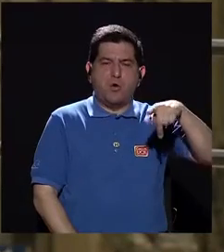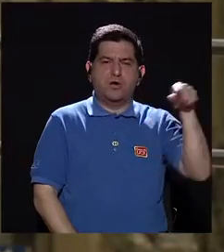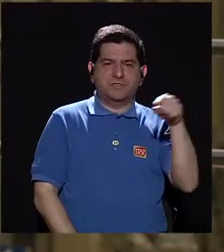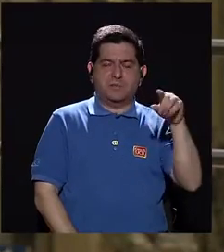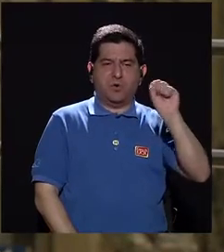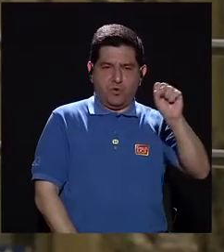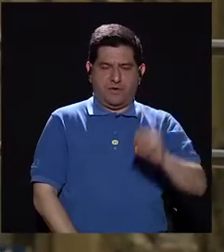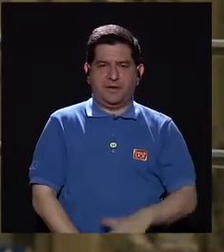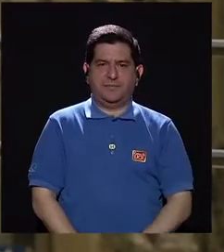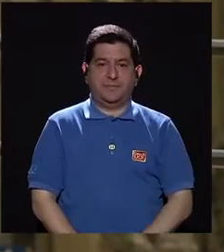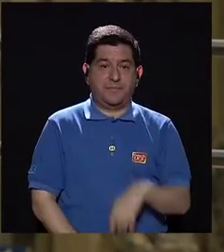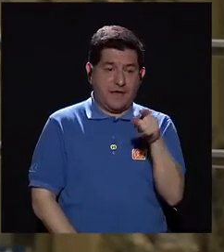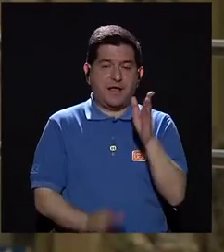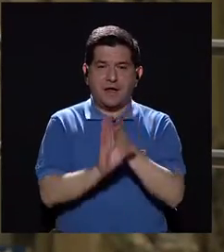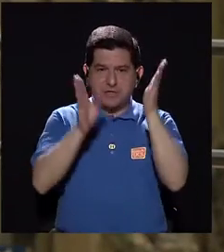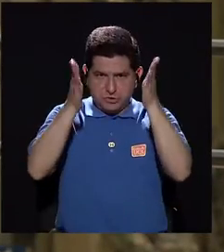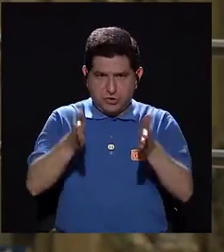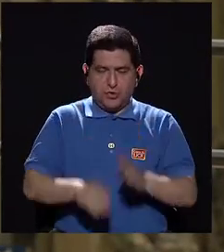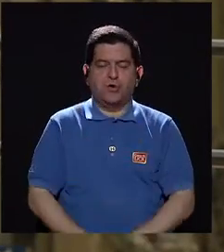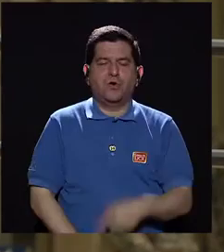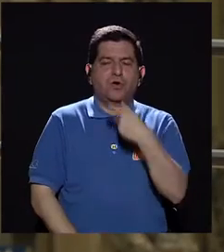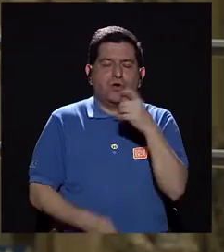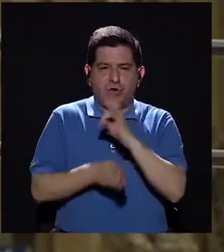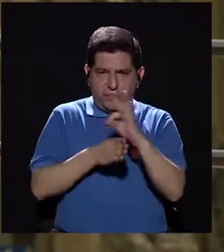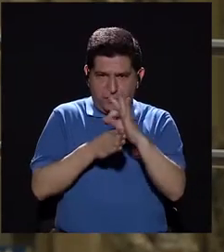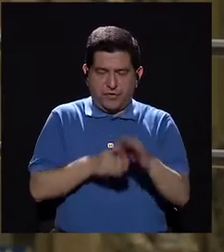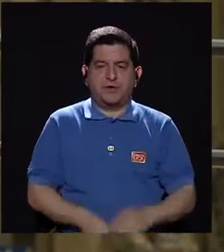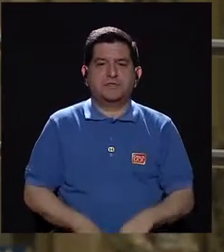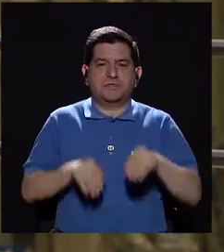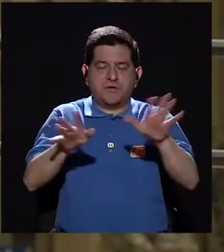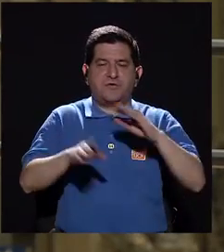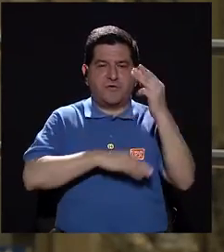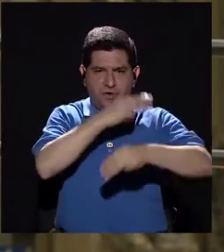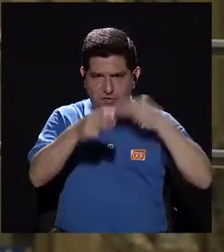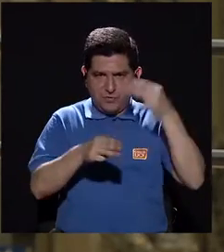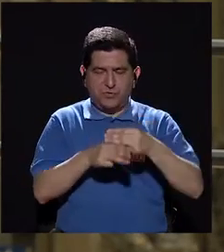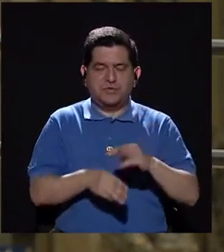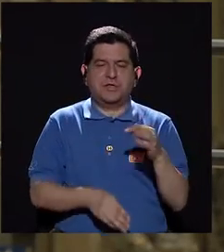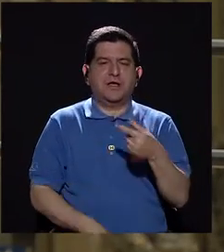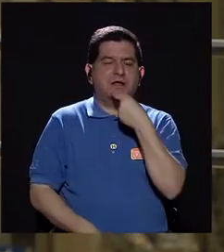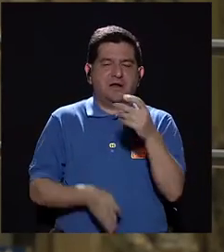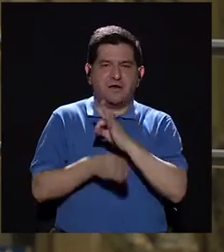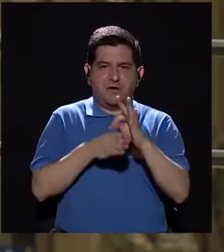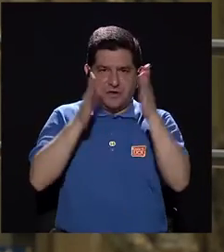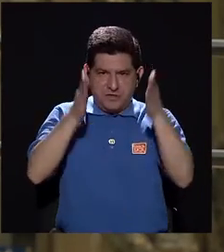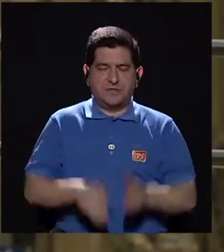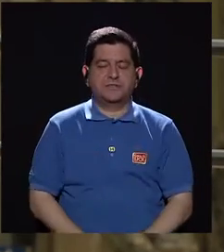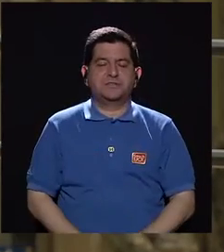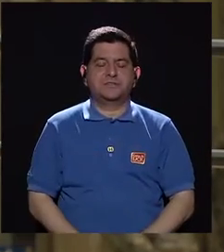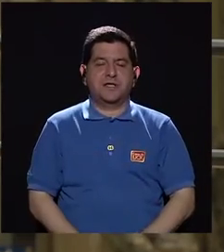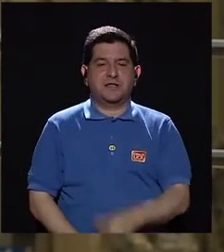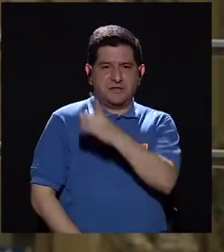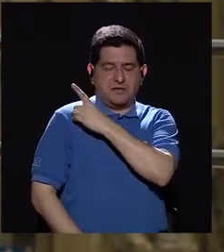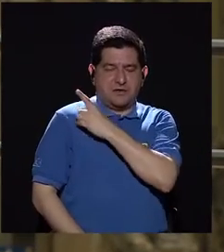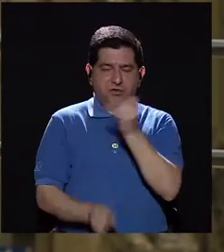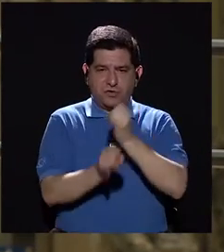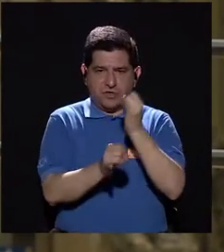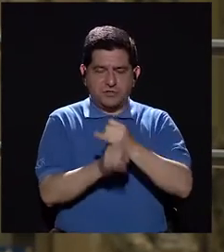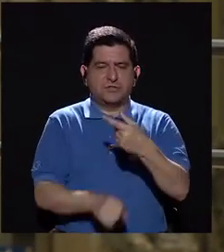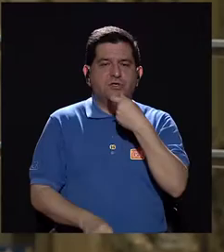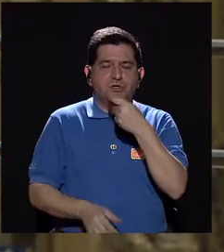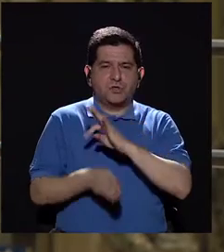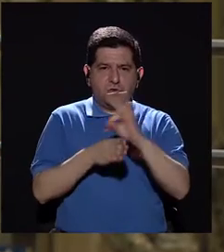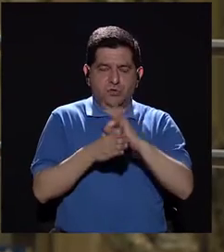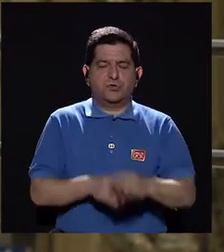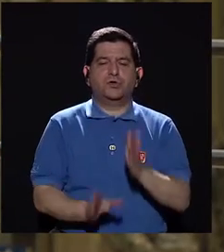Paul Zamora Salgado, el psicólogo risoterapeuta de la Red Mundial de Risoterapeutas, director del Instituto de Risoterapia,